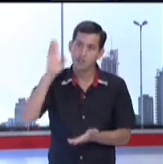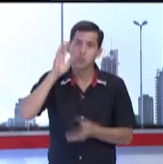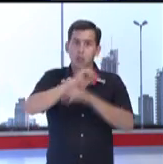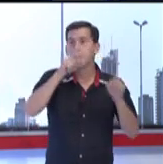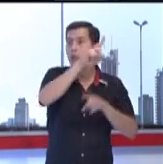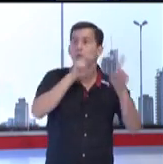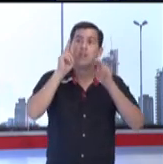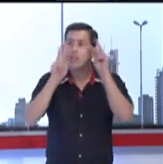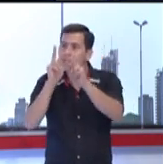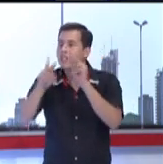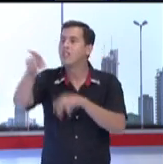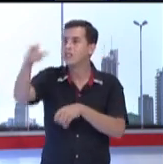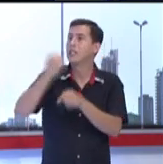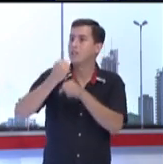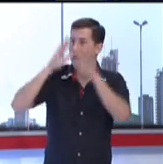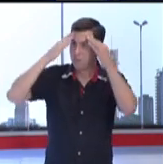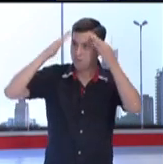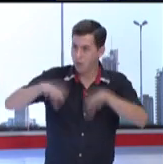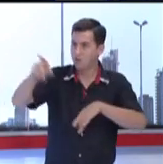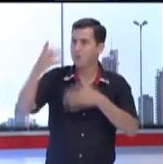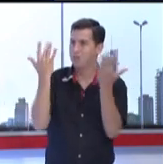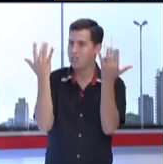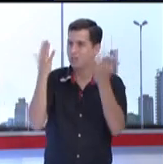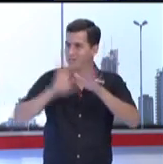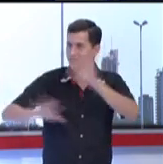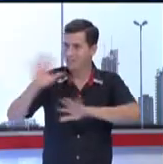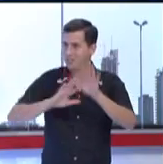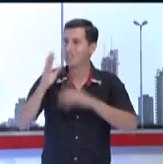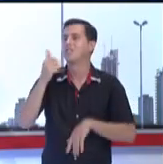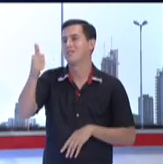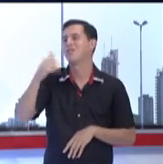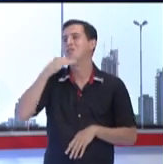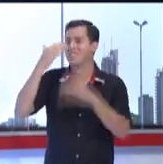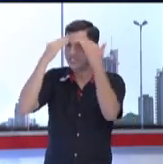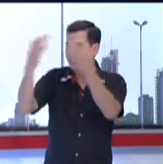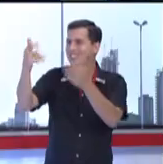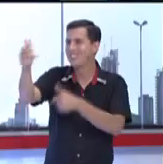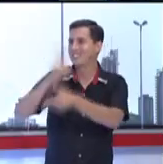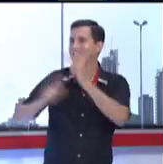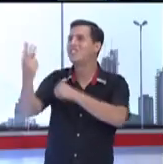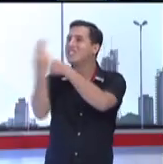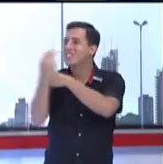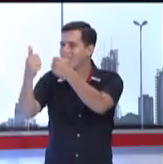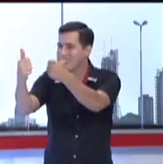con el trabajo, entonces, del señor Dilmar Dos Santos. Señor Dilmar, muchas gracias por su visita.